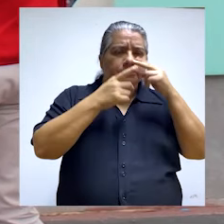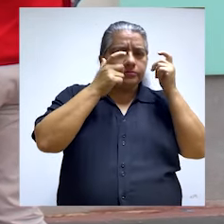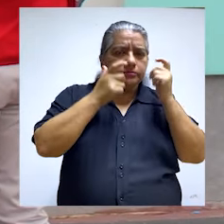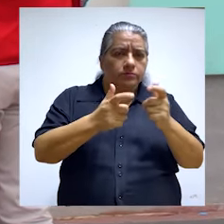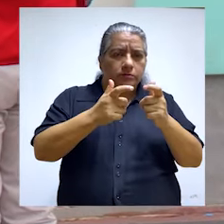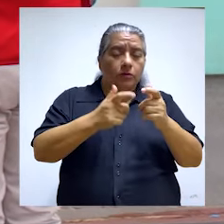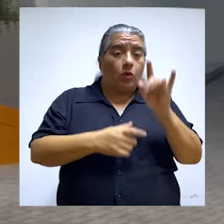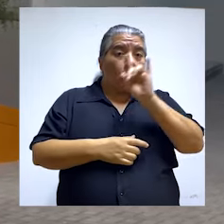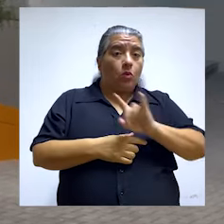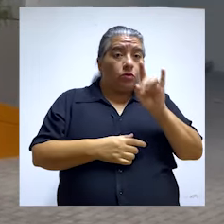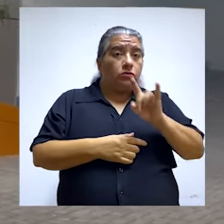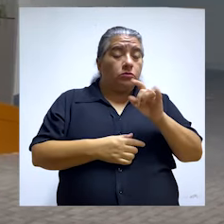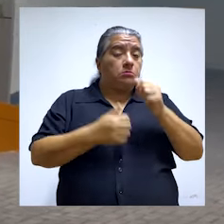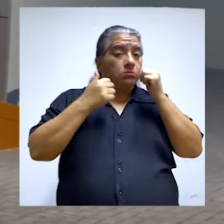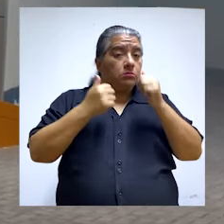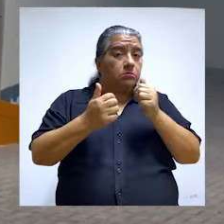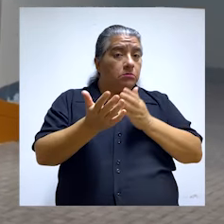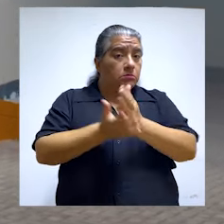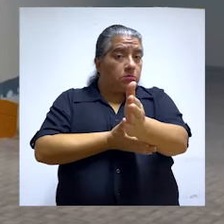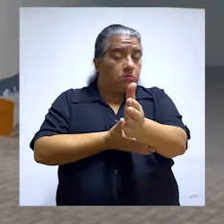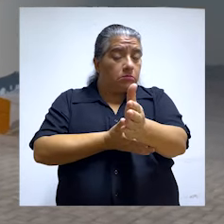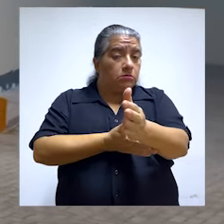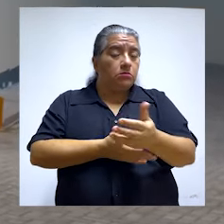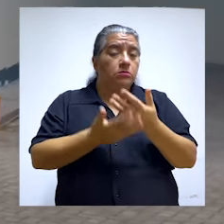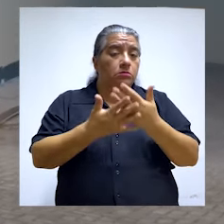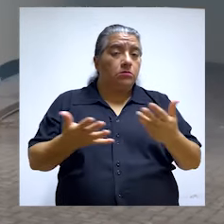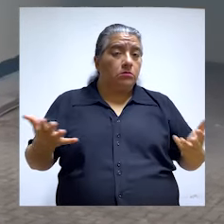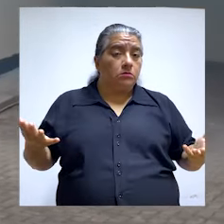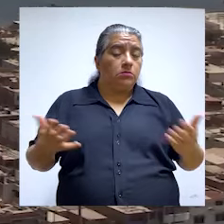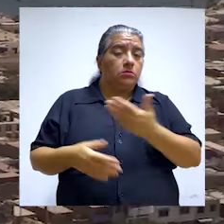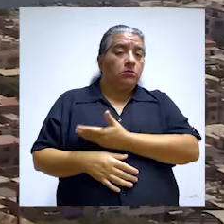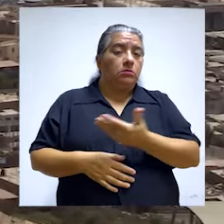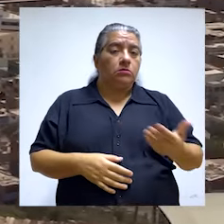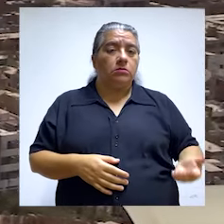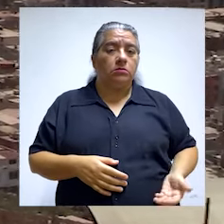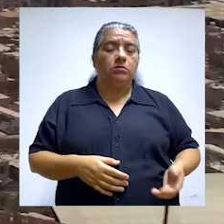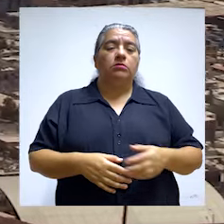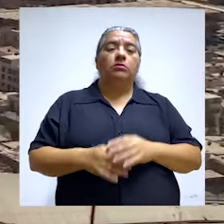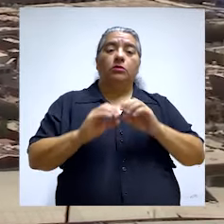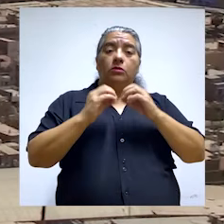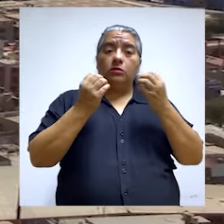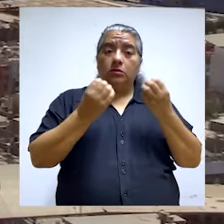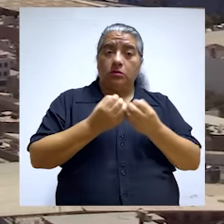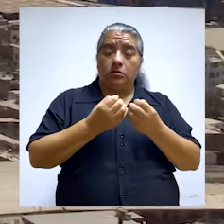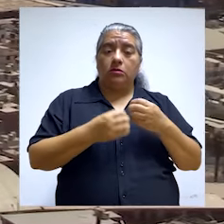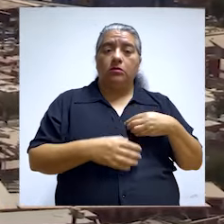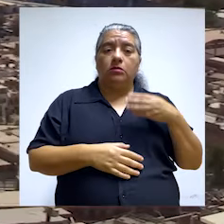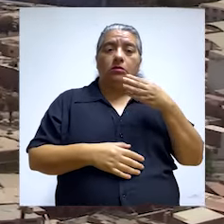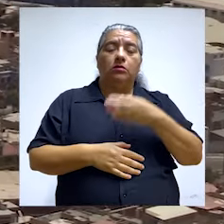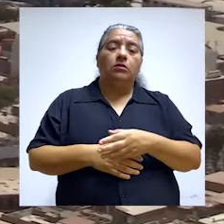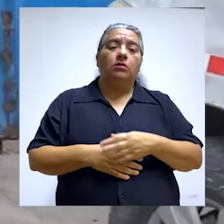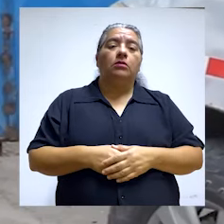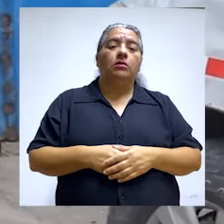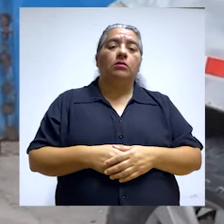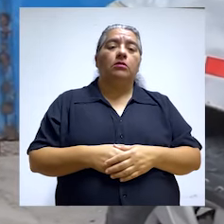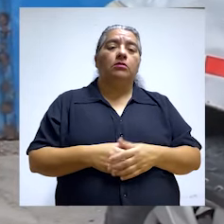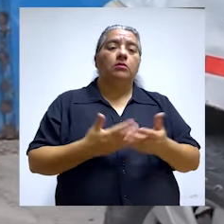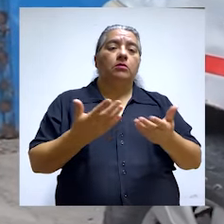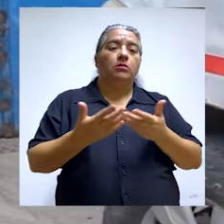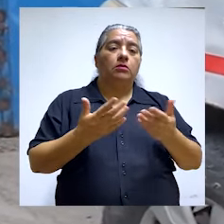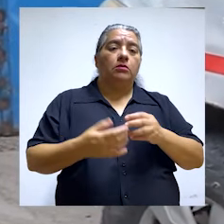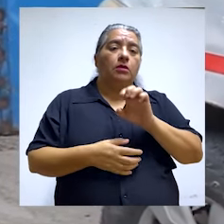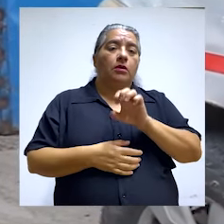propósito de revisar el correcto uso de los recursos públicos. Las instituciones bajo nuestro escrutinio son la Entidad